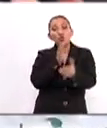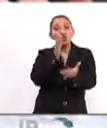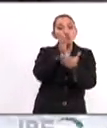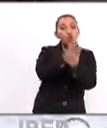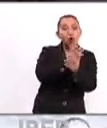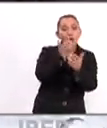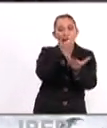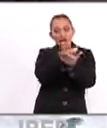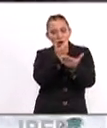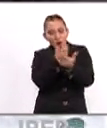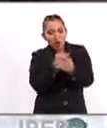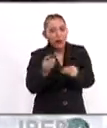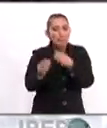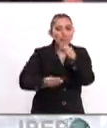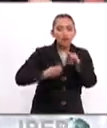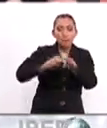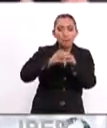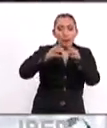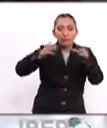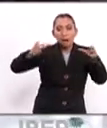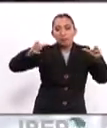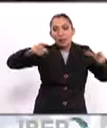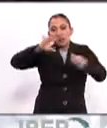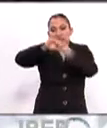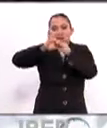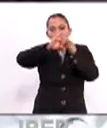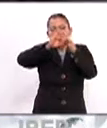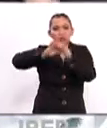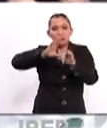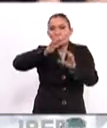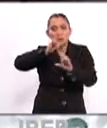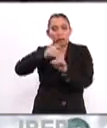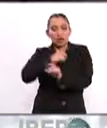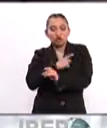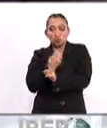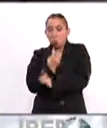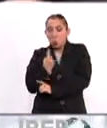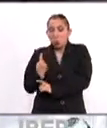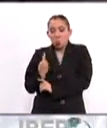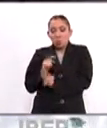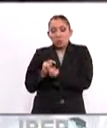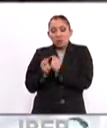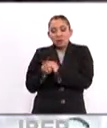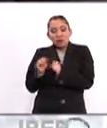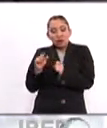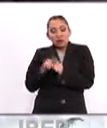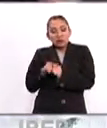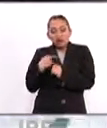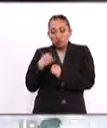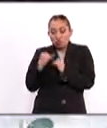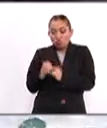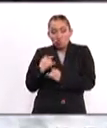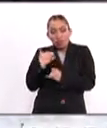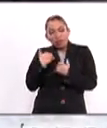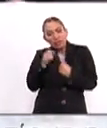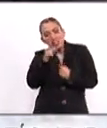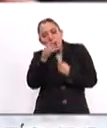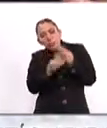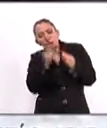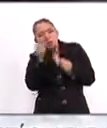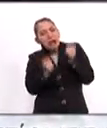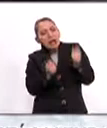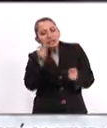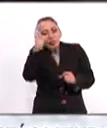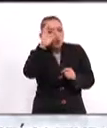La economía, el mundo es cada vez más global. No se puede pretender transformar la sociedad sin entender el mundo,